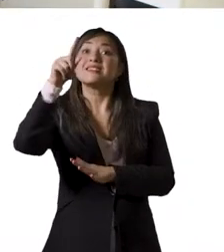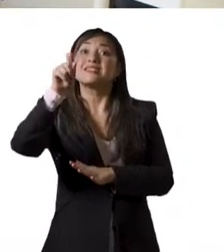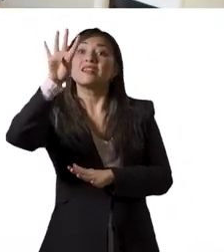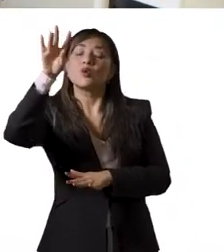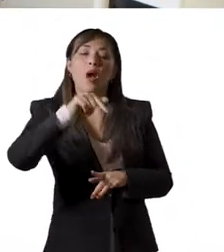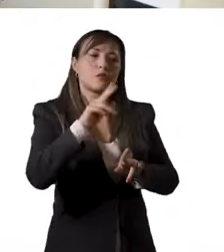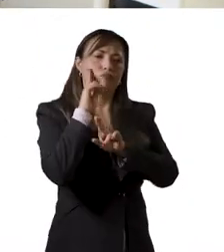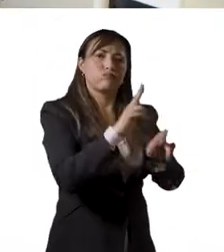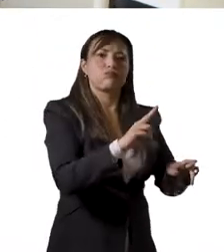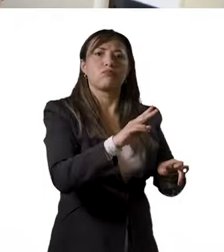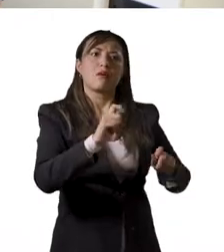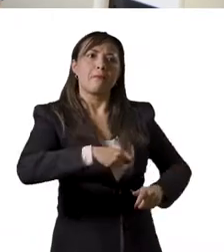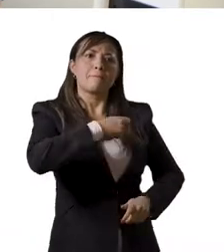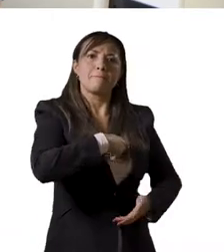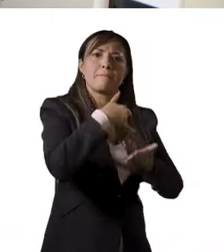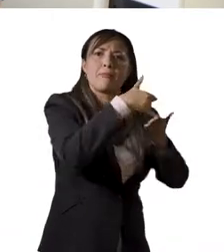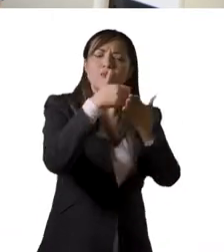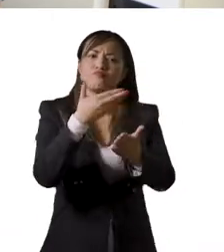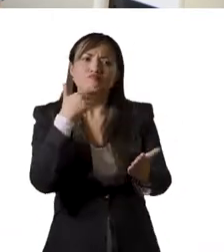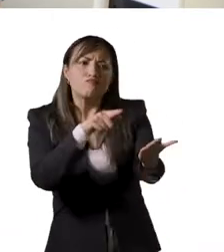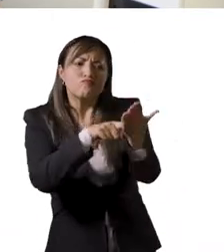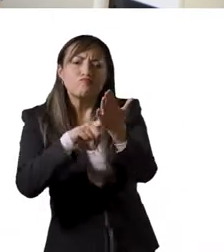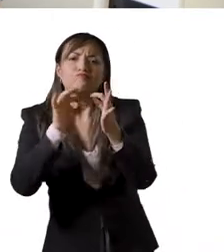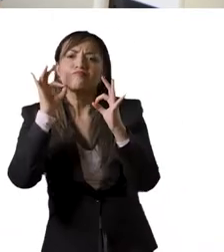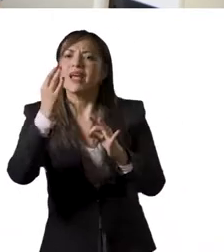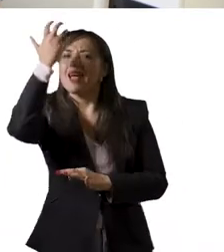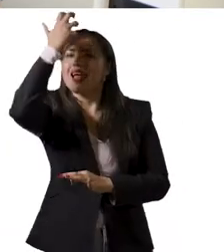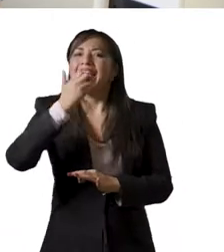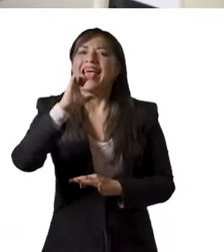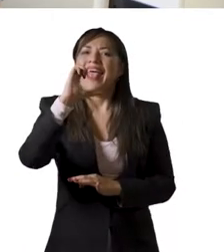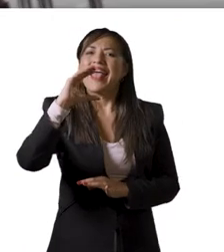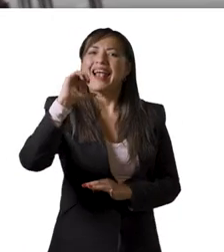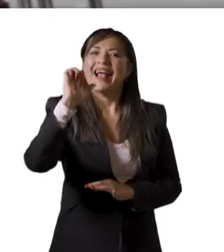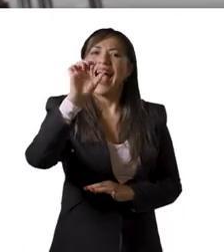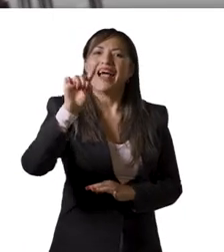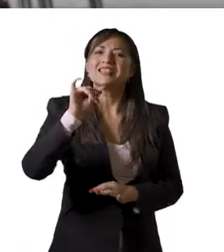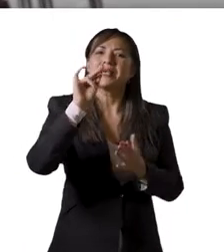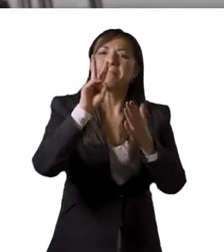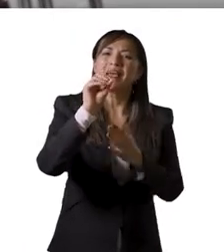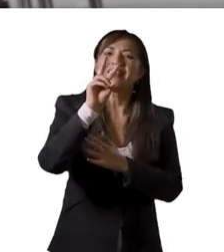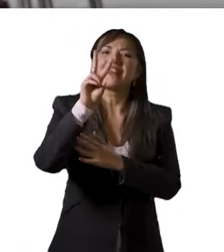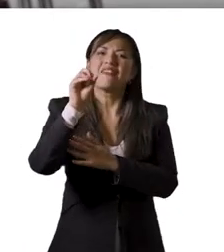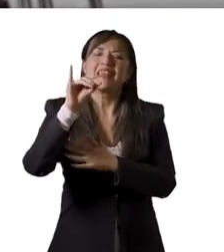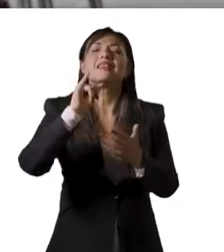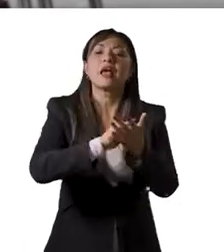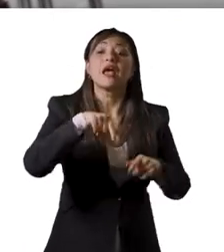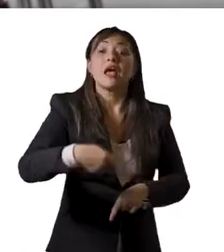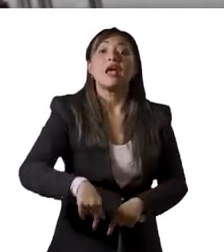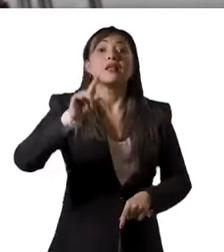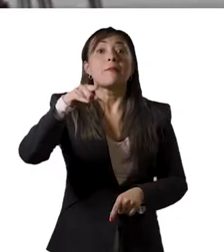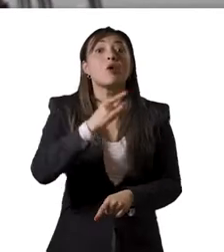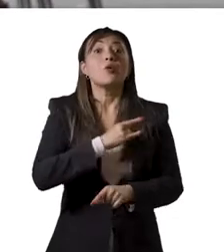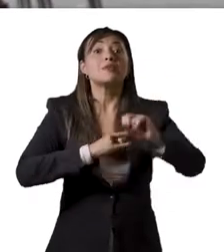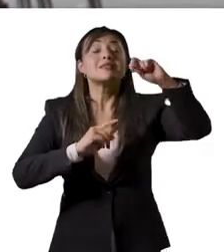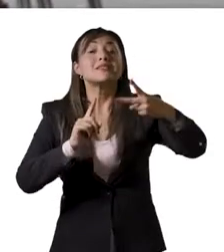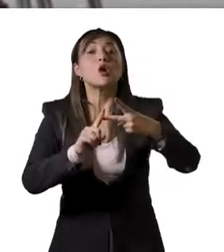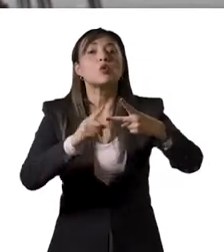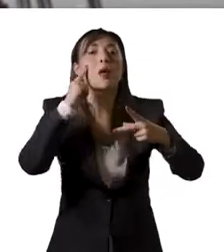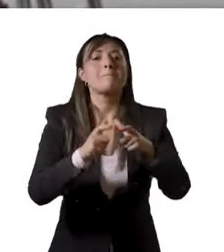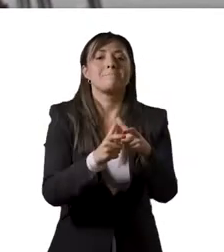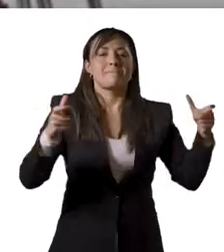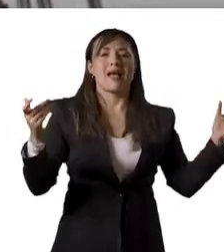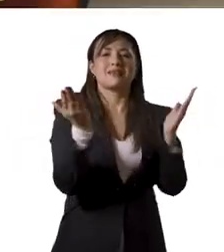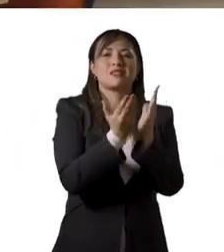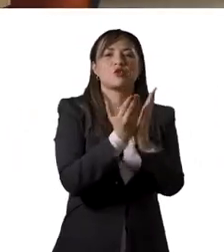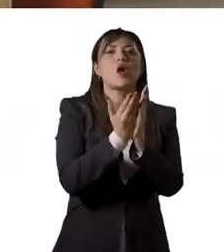del país galardonadas con los mejores resultados en las pruebas SaberPro. Además, fue la segunda universidad con el mayor número